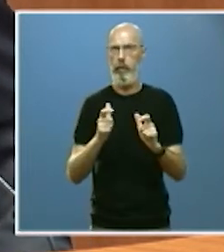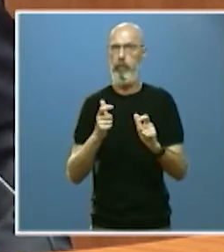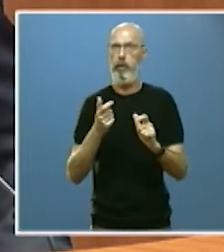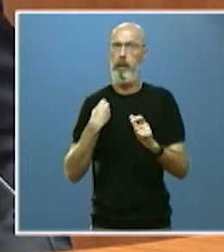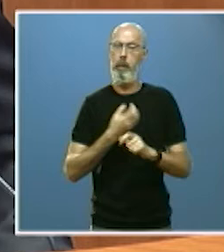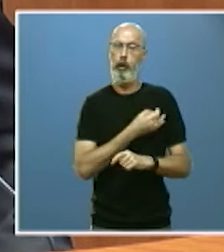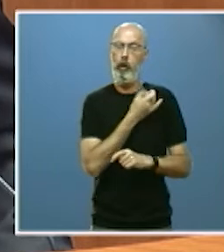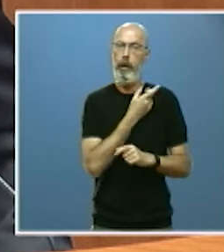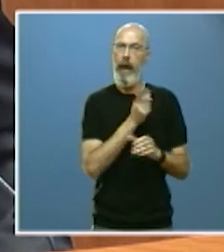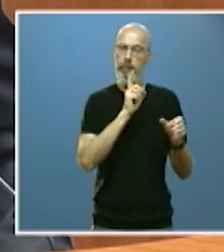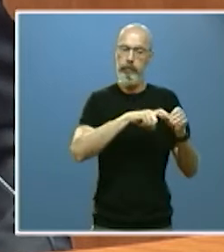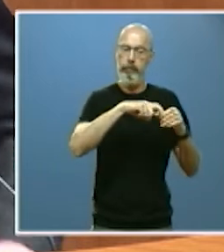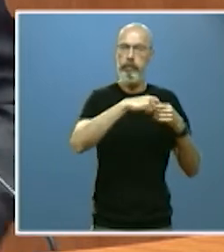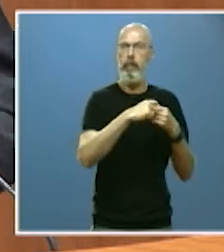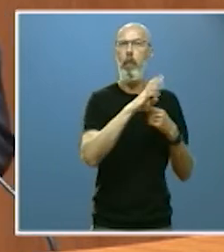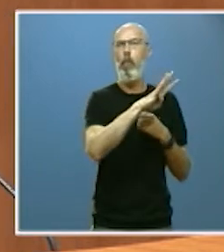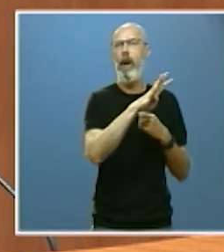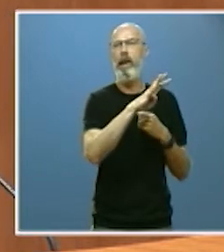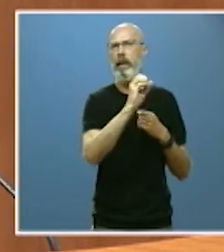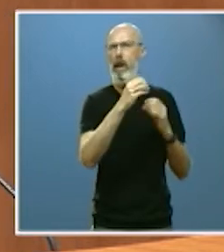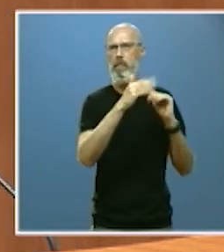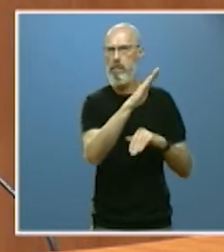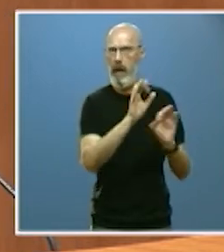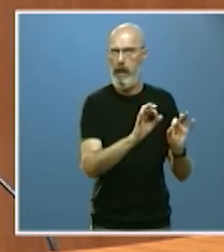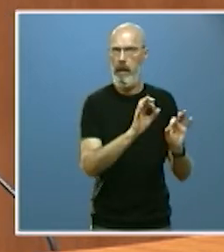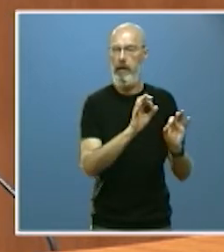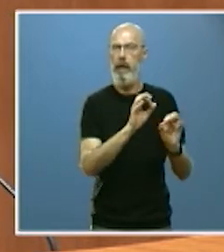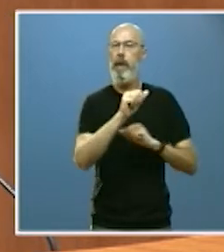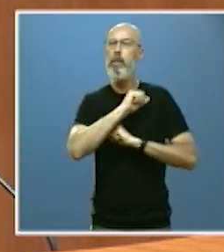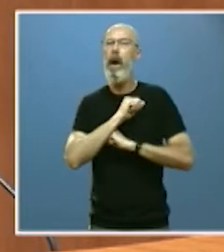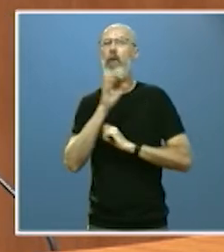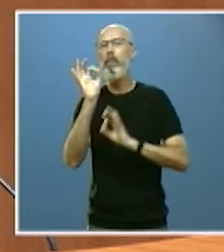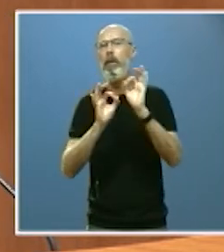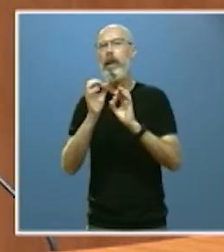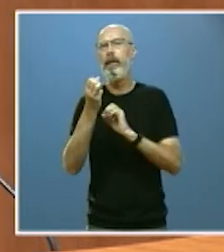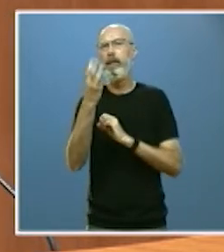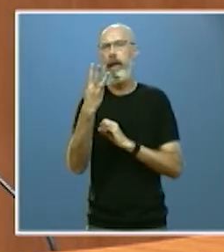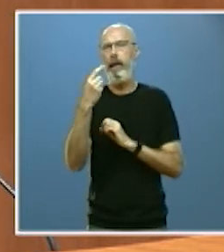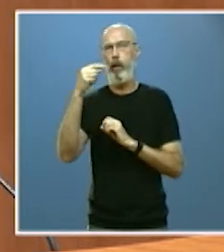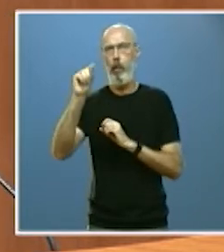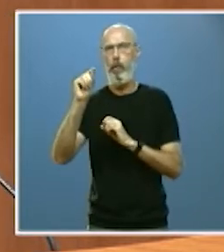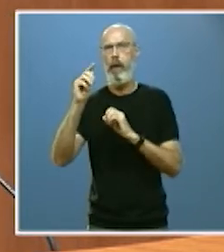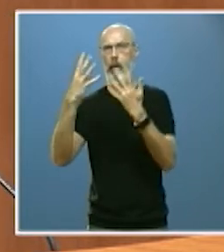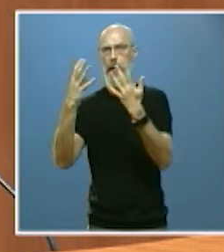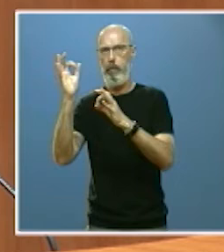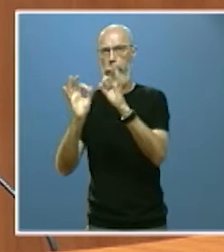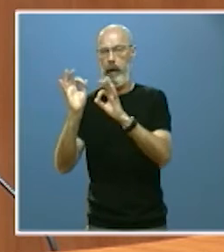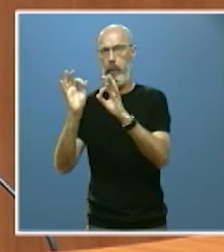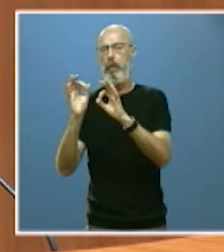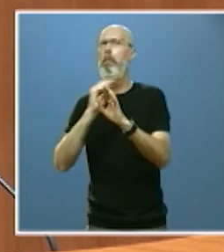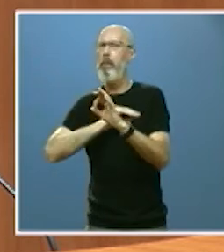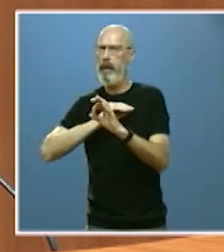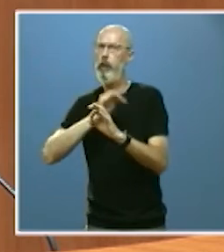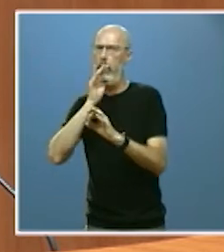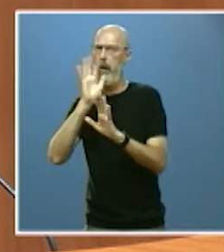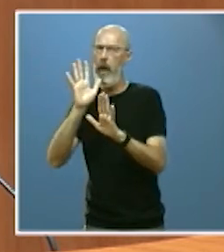más a la seguridad social. Y la tasa de paro es del 13,9%, elevada aún, pero